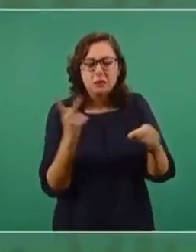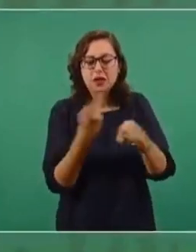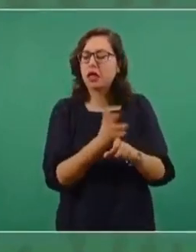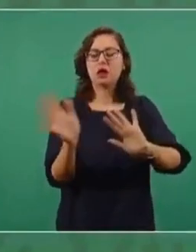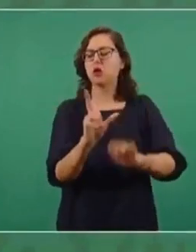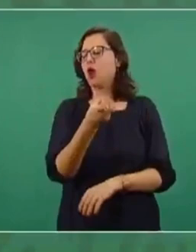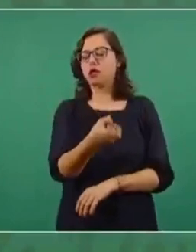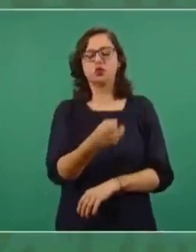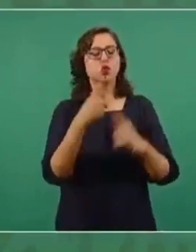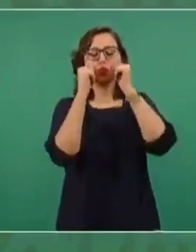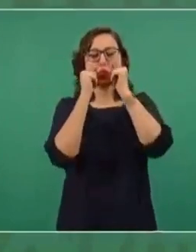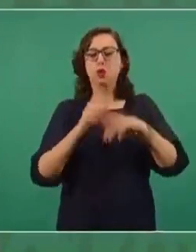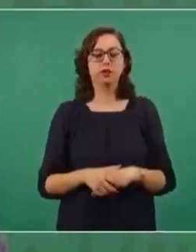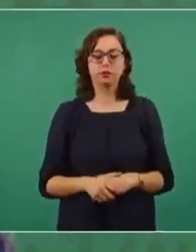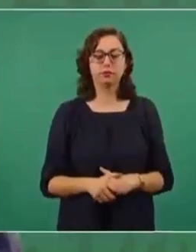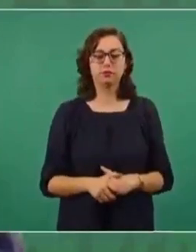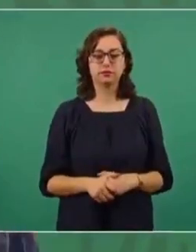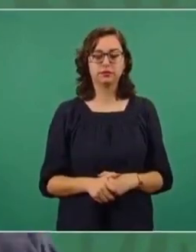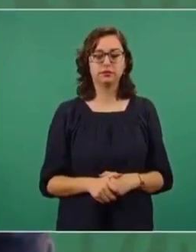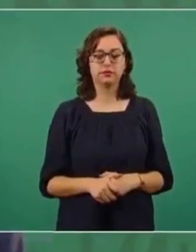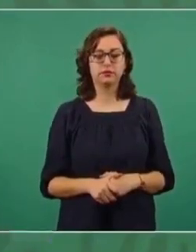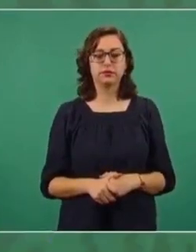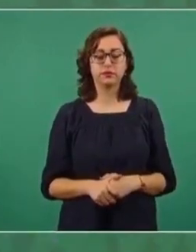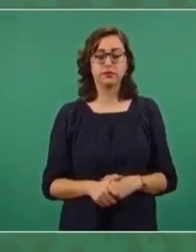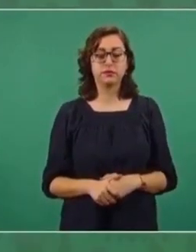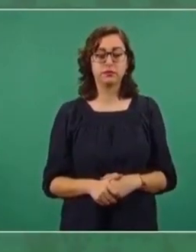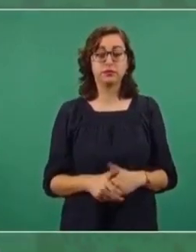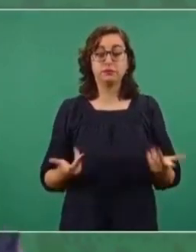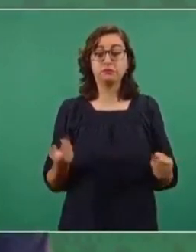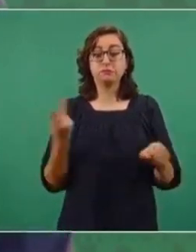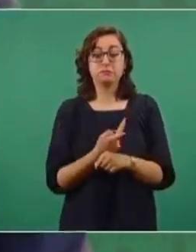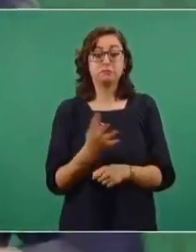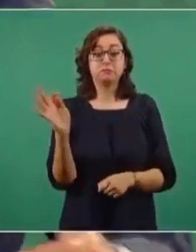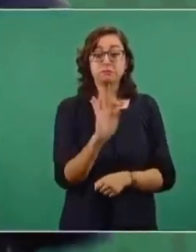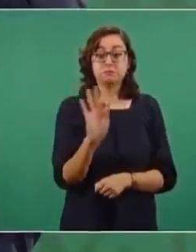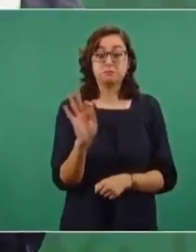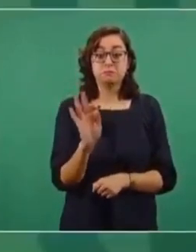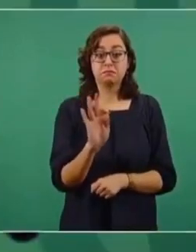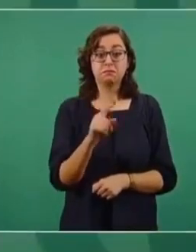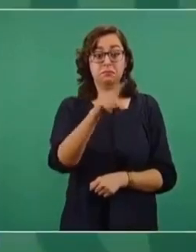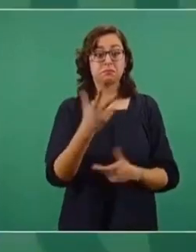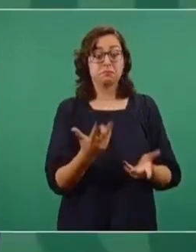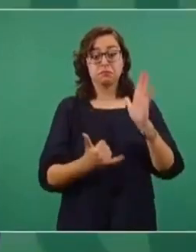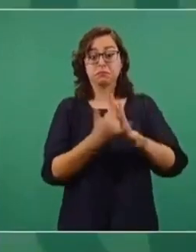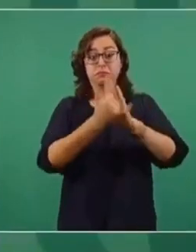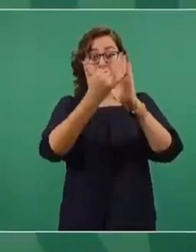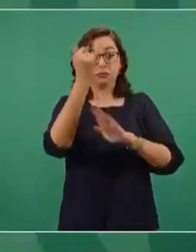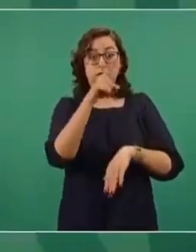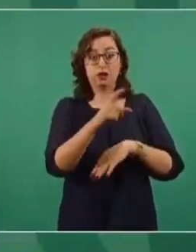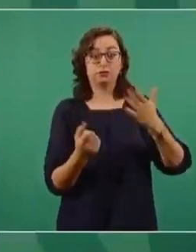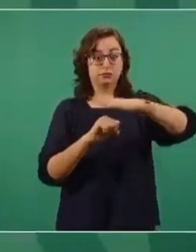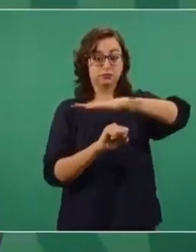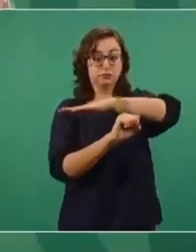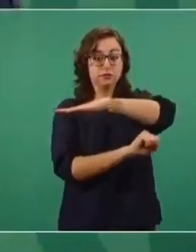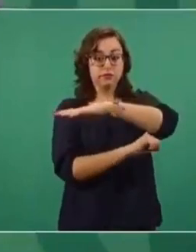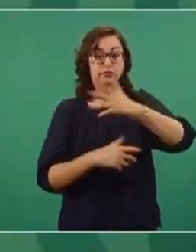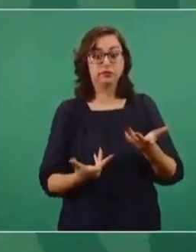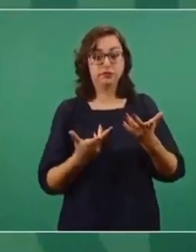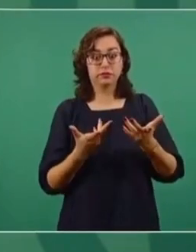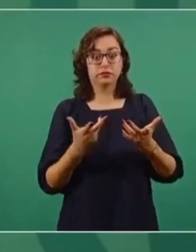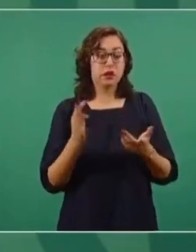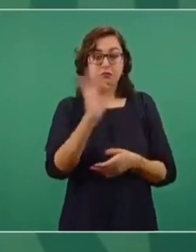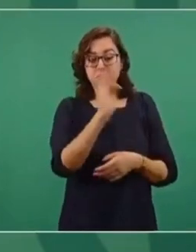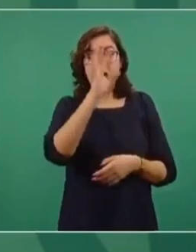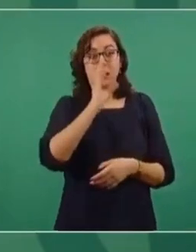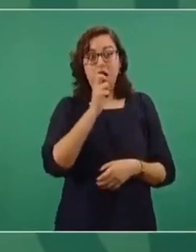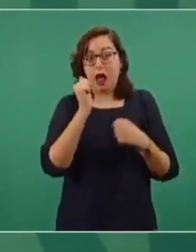que posiblemente la responsabilidad tenga que ver con la construcción, con el cálculo